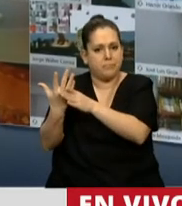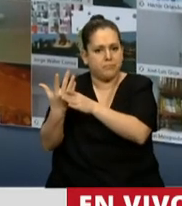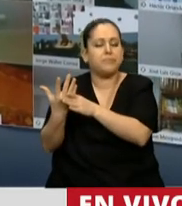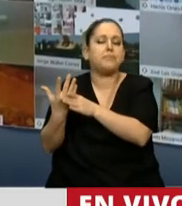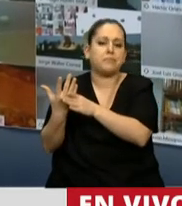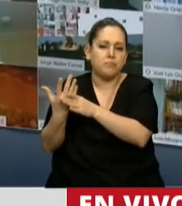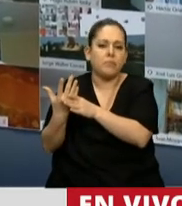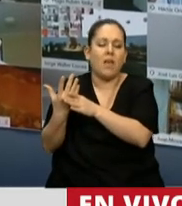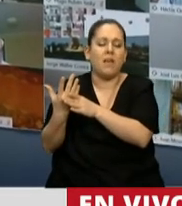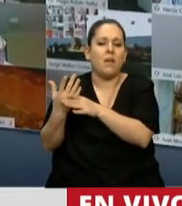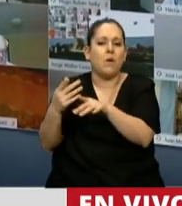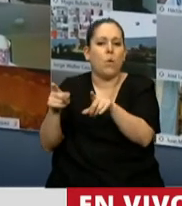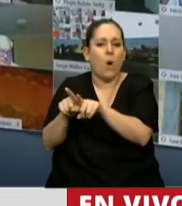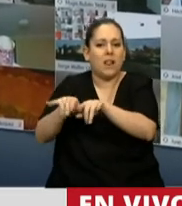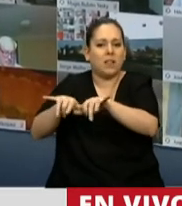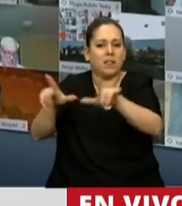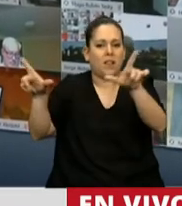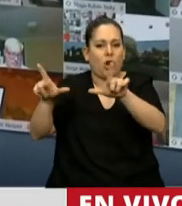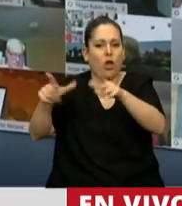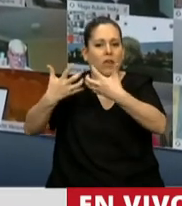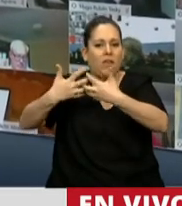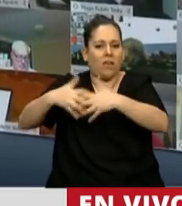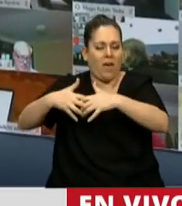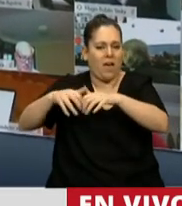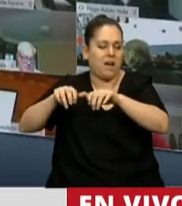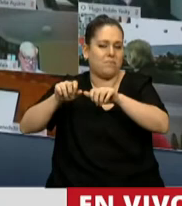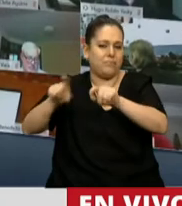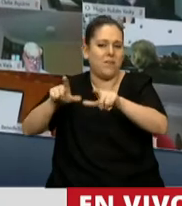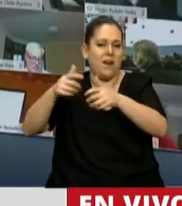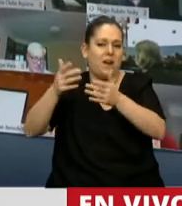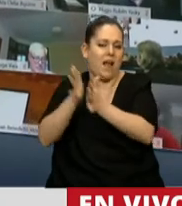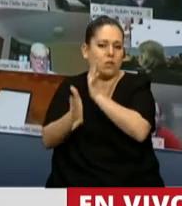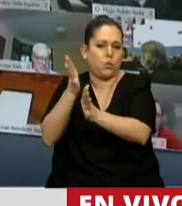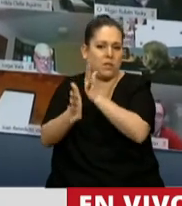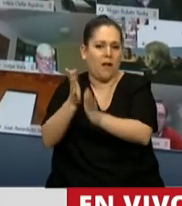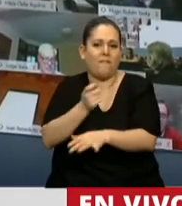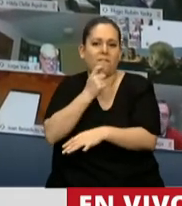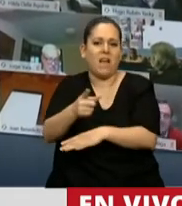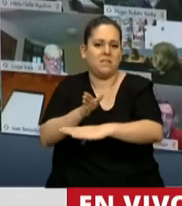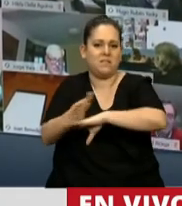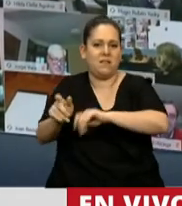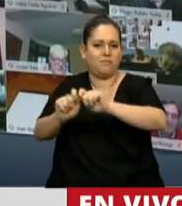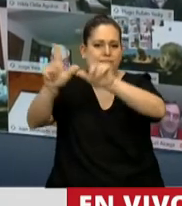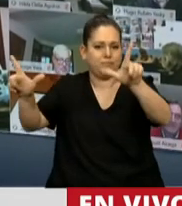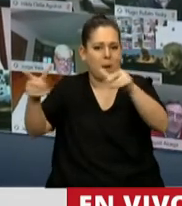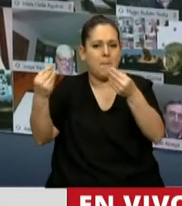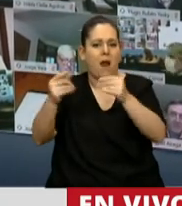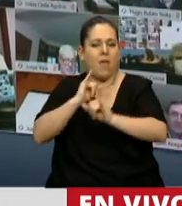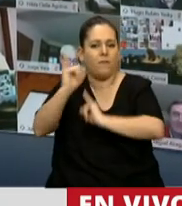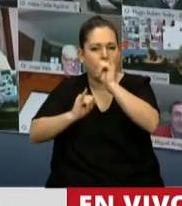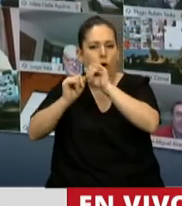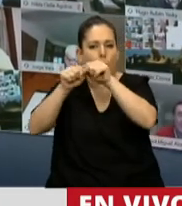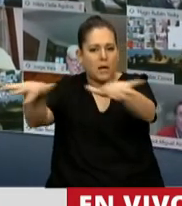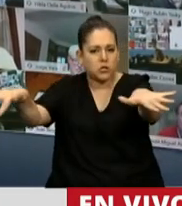o interfaces de tecnología gratuitas y de fácil acceso para brindar información y